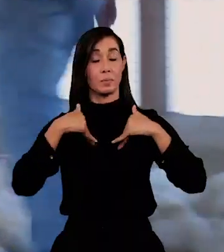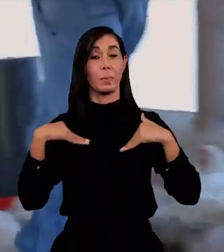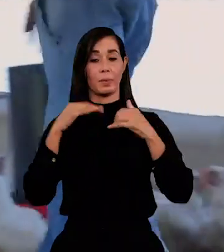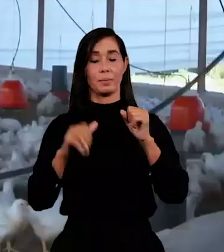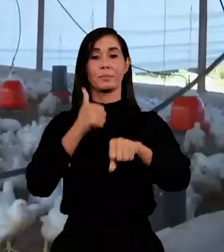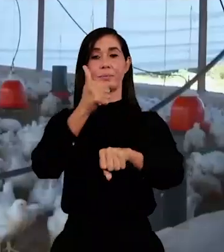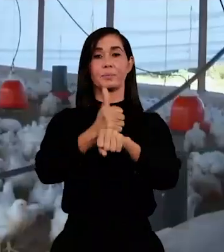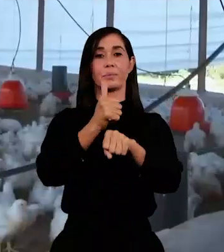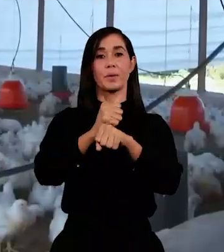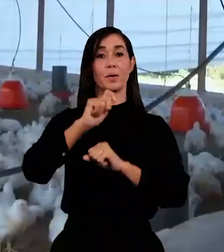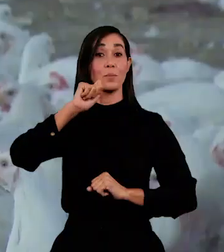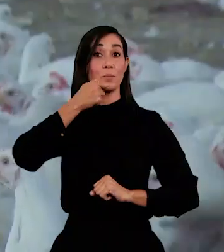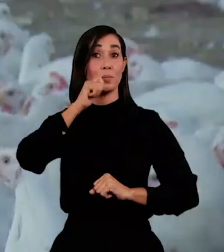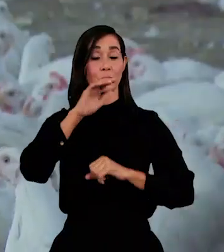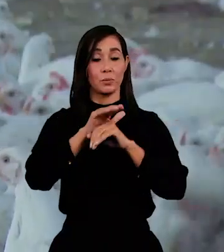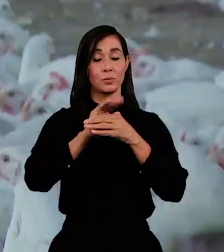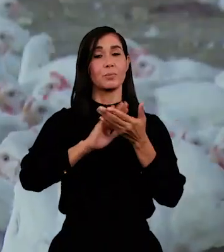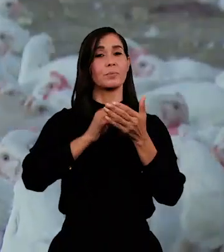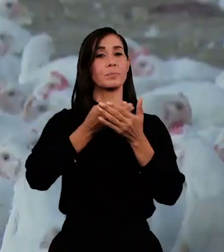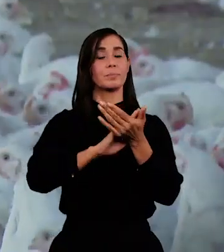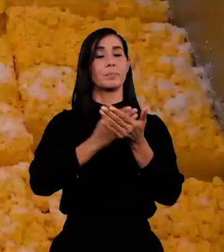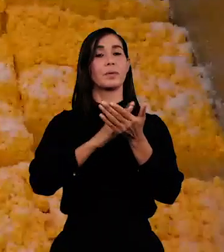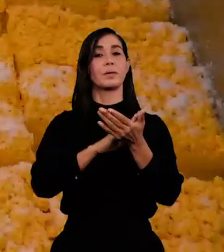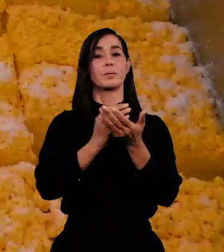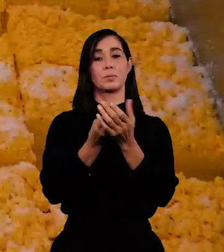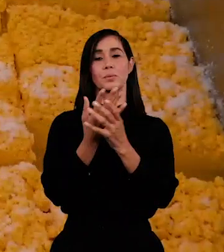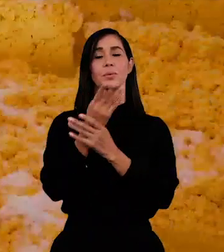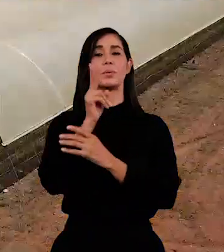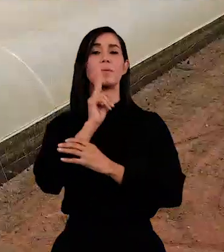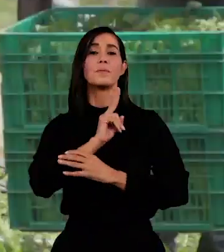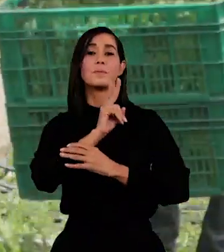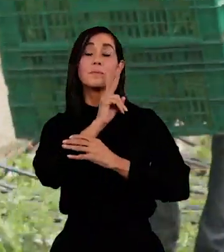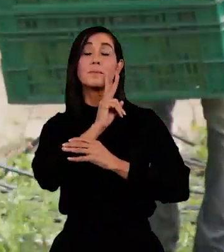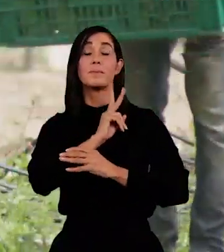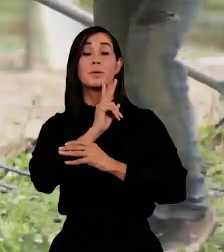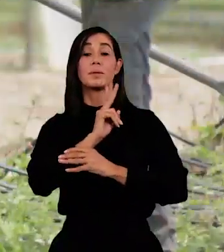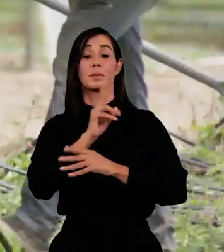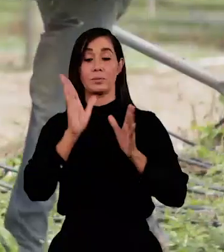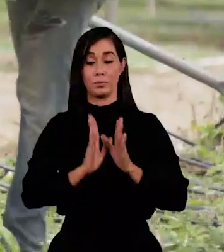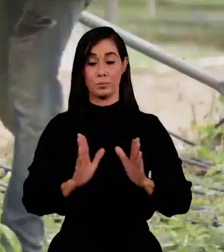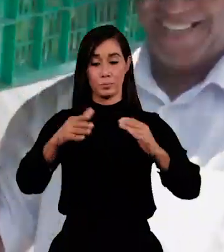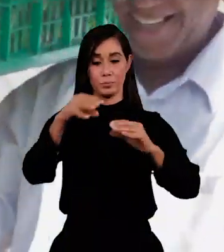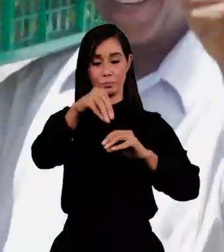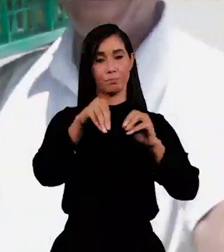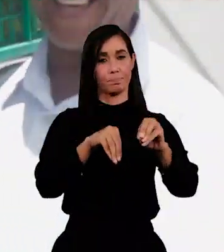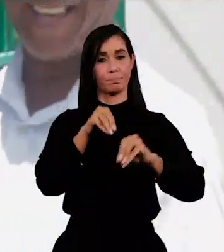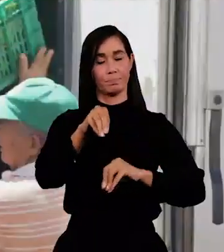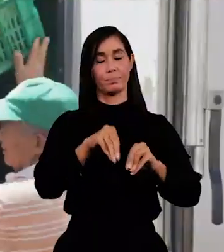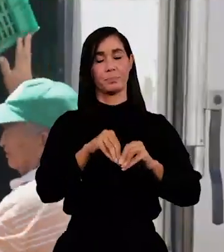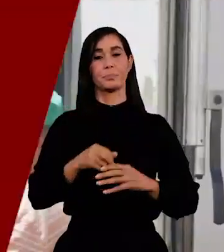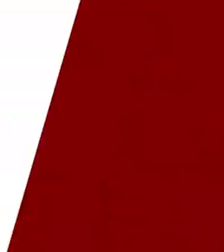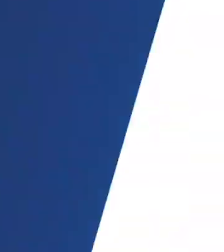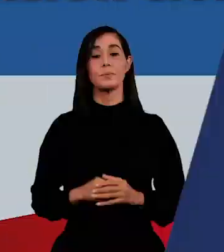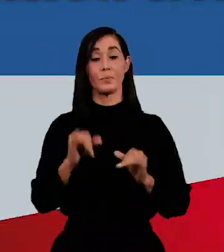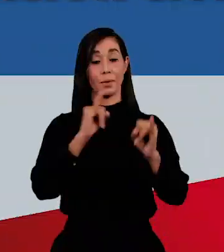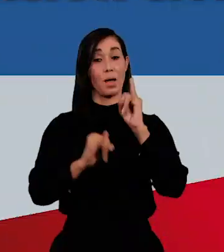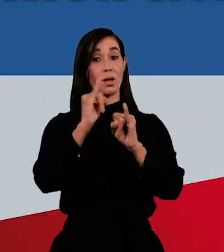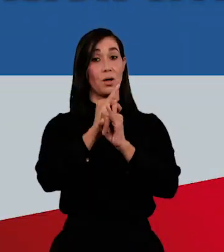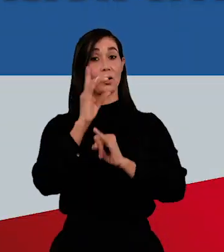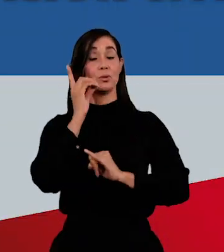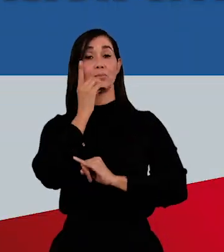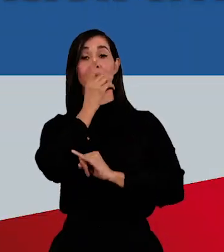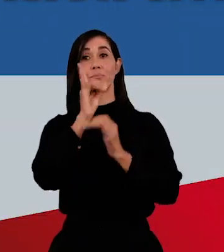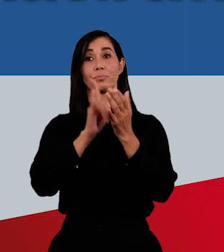garantizar la colocación de la producción de pollos, quesos, hortalizas y vegetales, especialmente de invernaderos. El